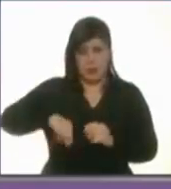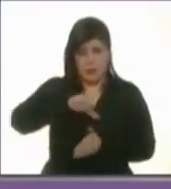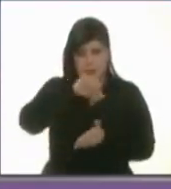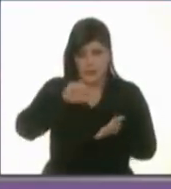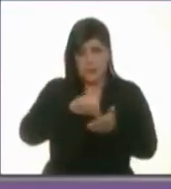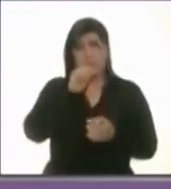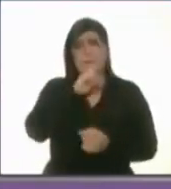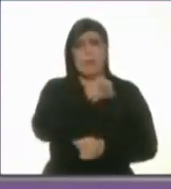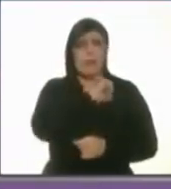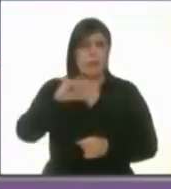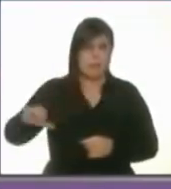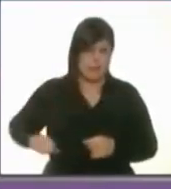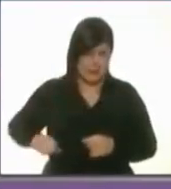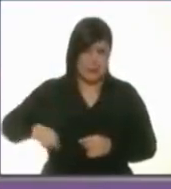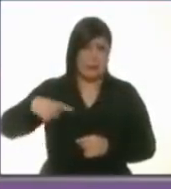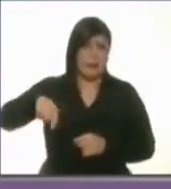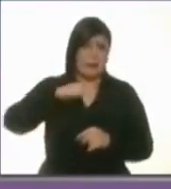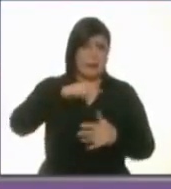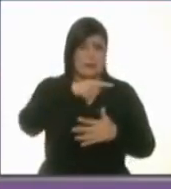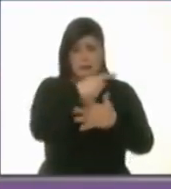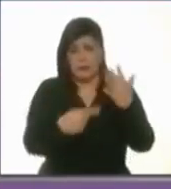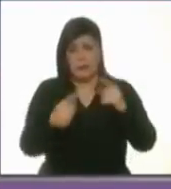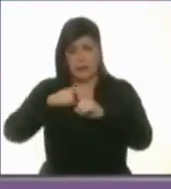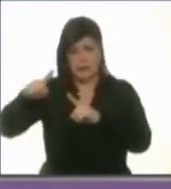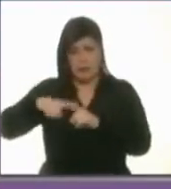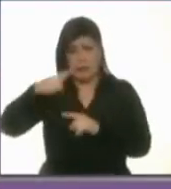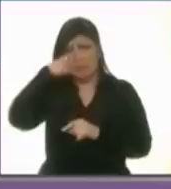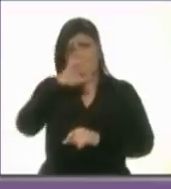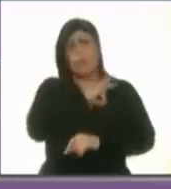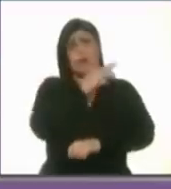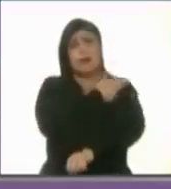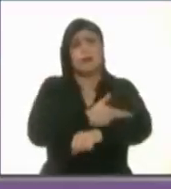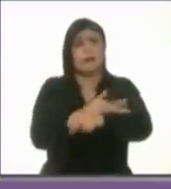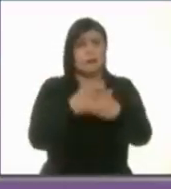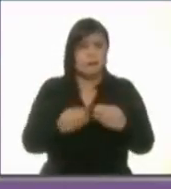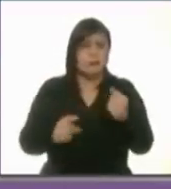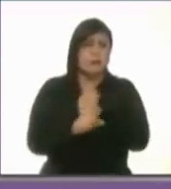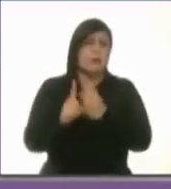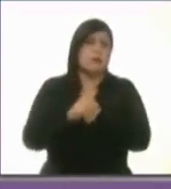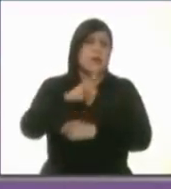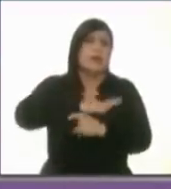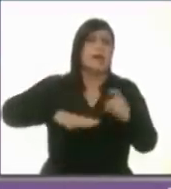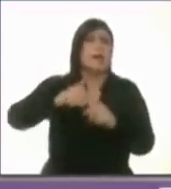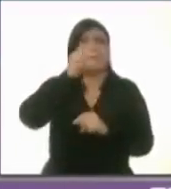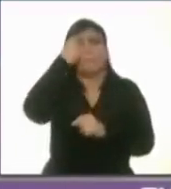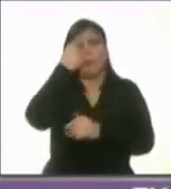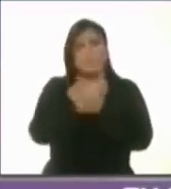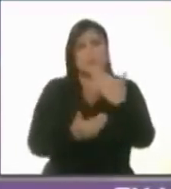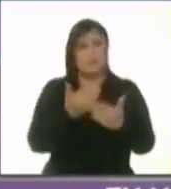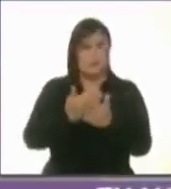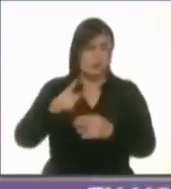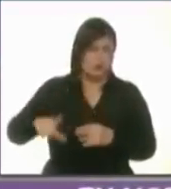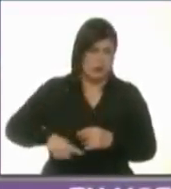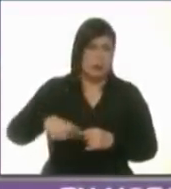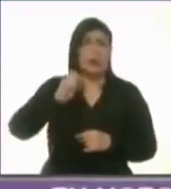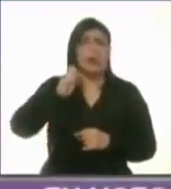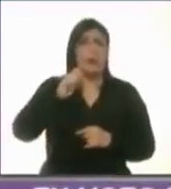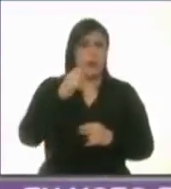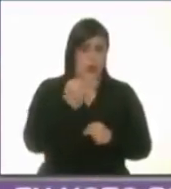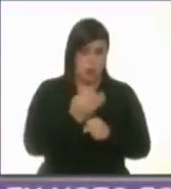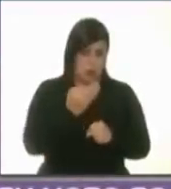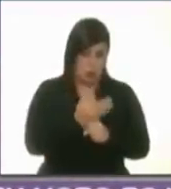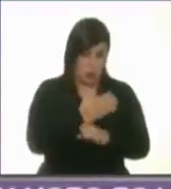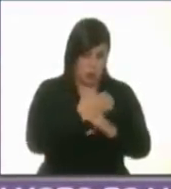de la Ciudad de México para resolver principalmente los problemas del servicio público. Vamos a migrar de lo que existe actualmente